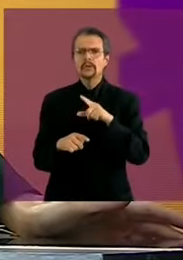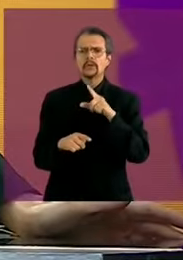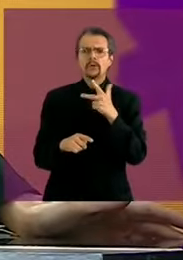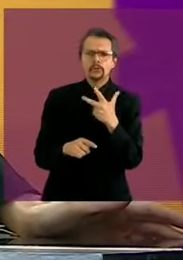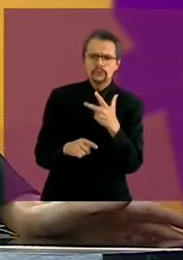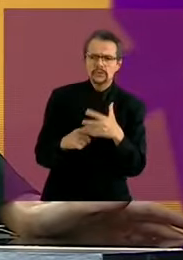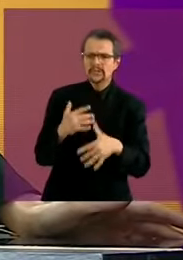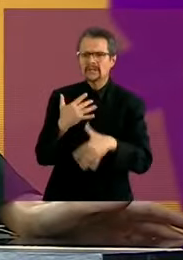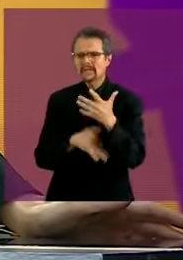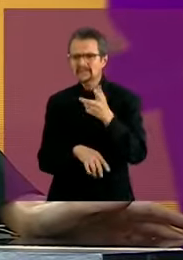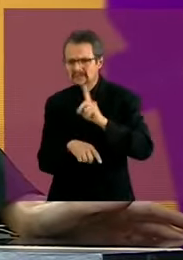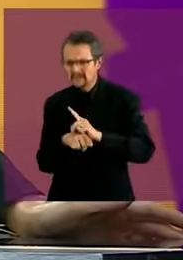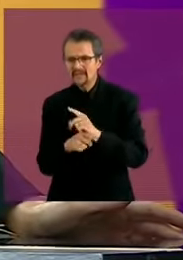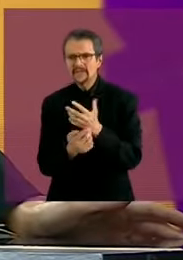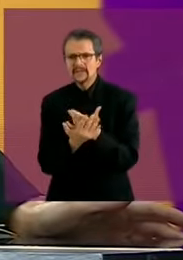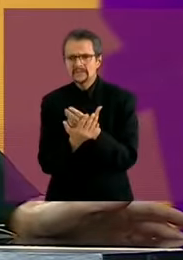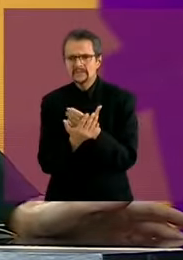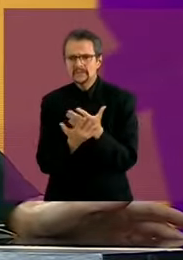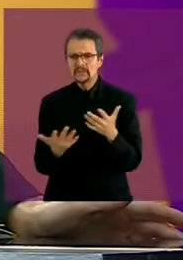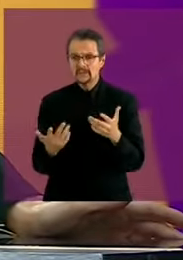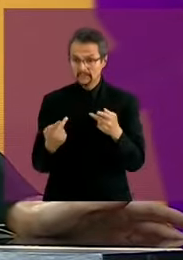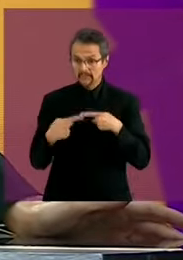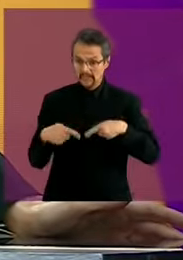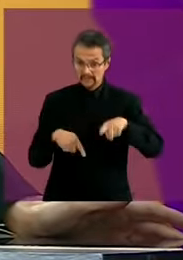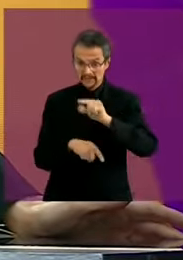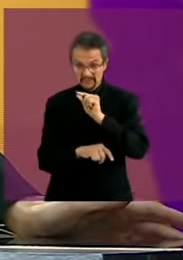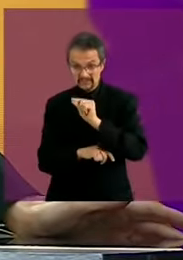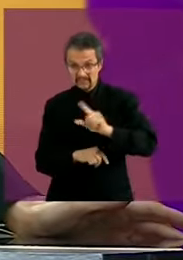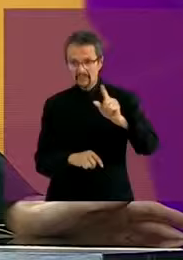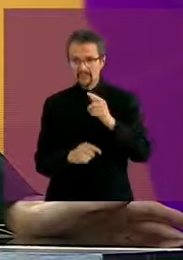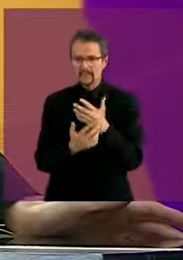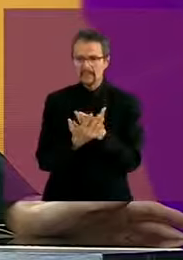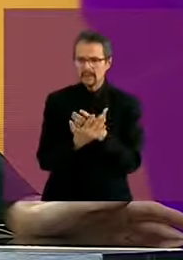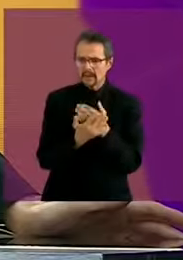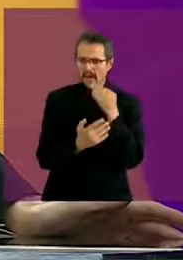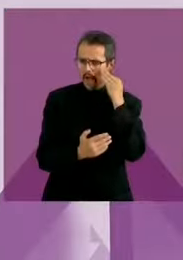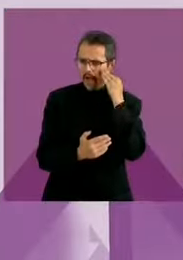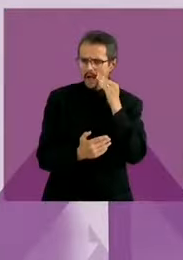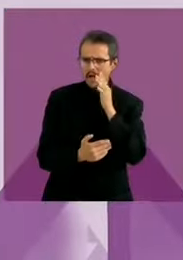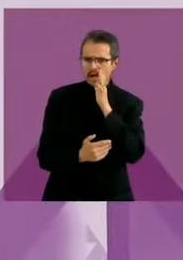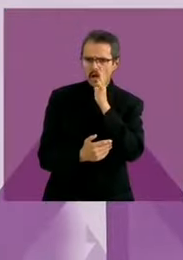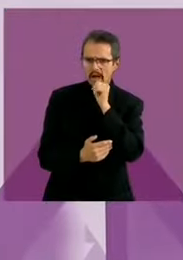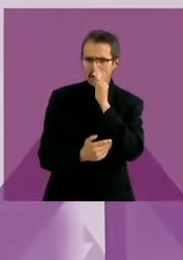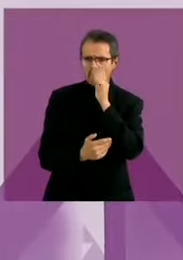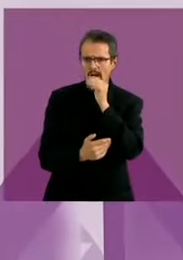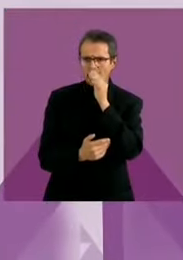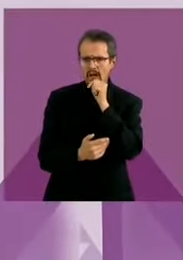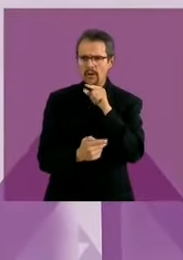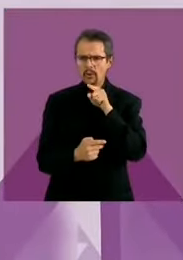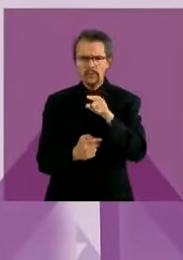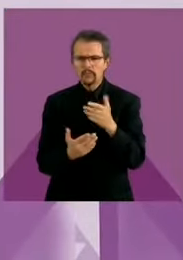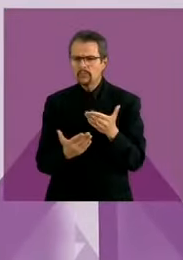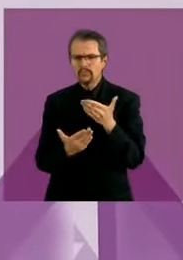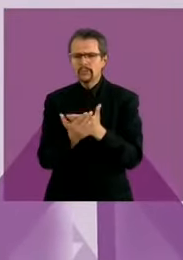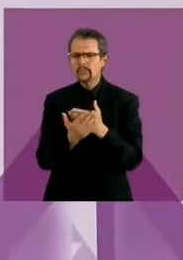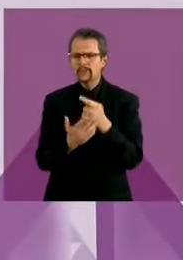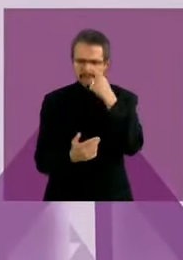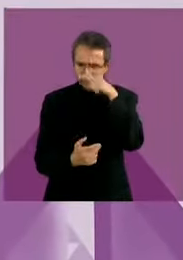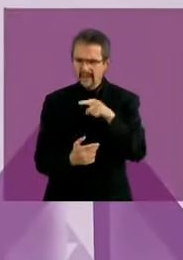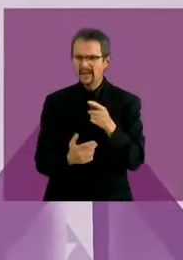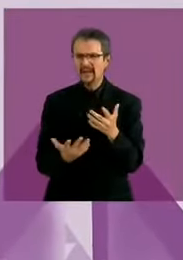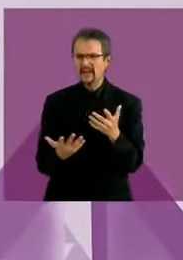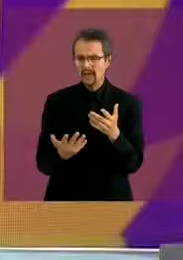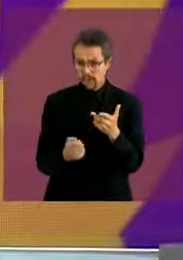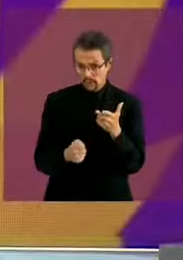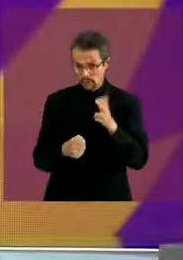Pasar por un especialista te lo condicionan demasiado. ¿Usted qué propondría para que esto ya no pase en las clínicas y hospitales?